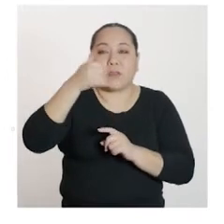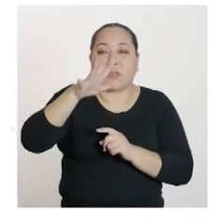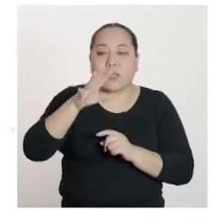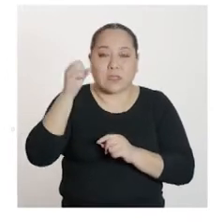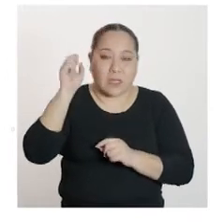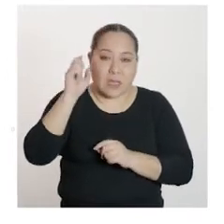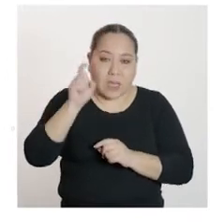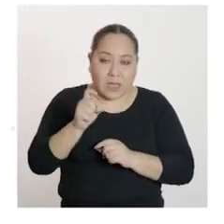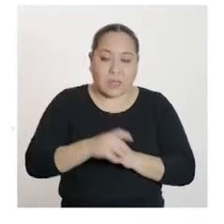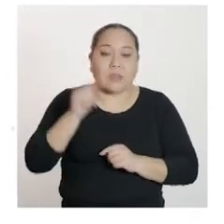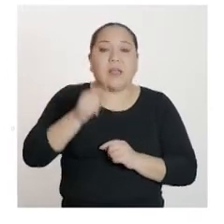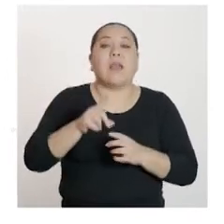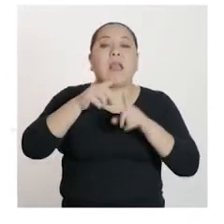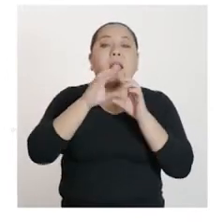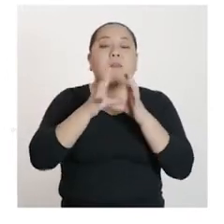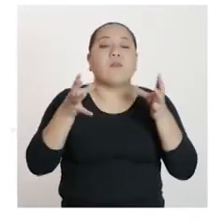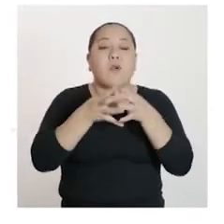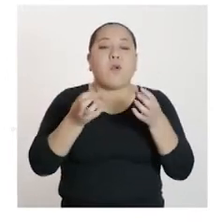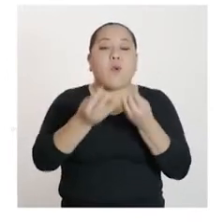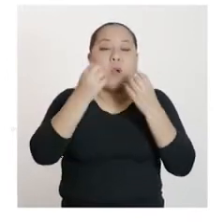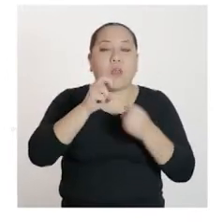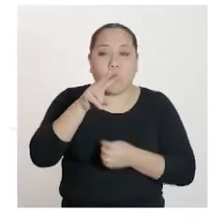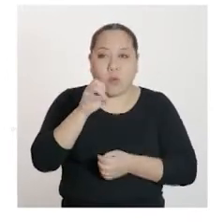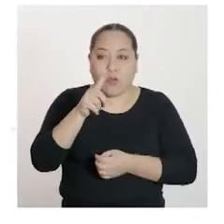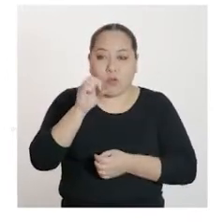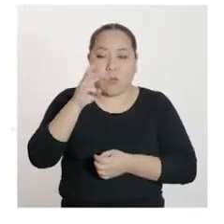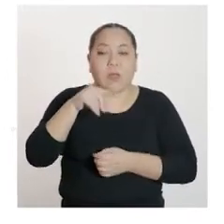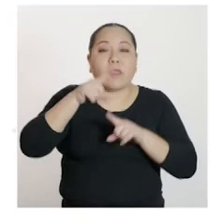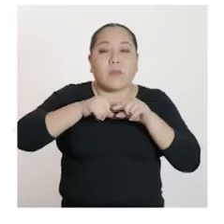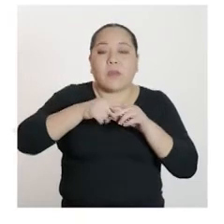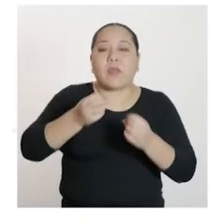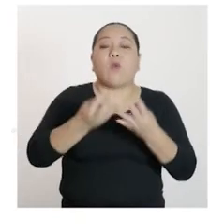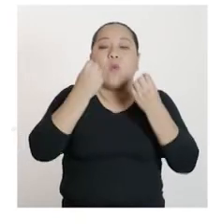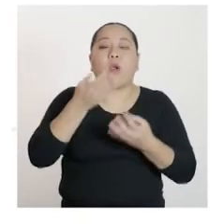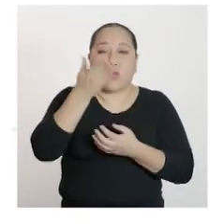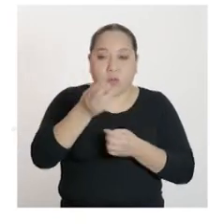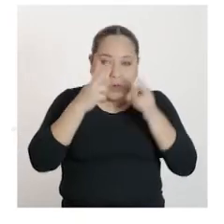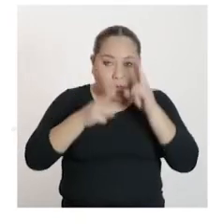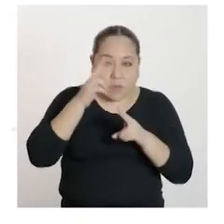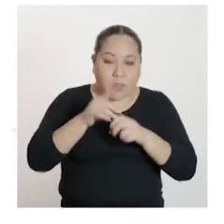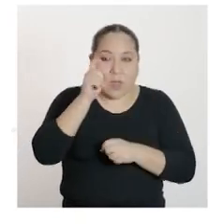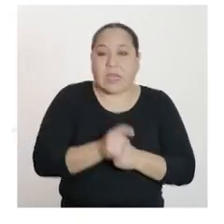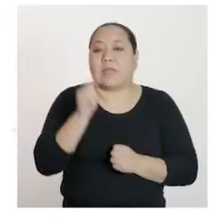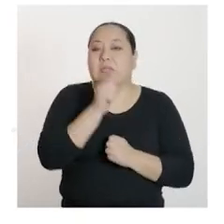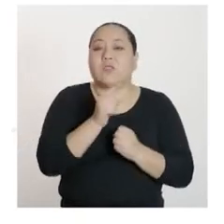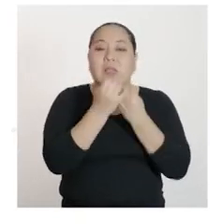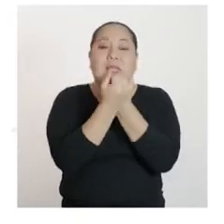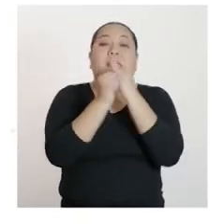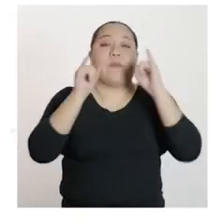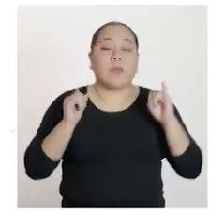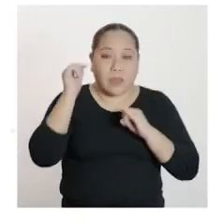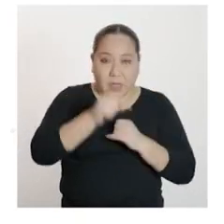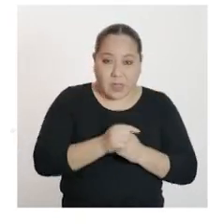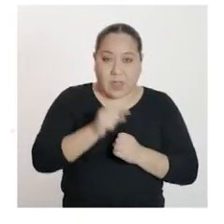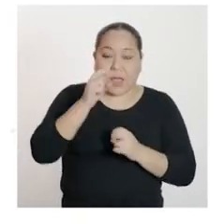ya que el volumen depende del valor que toma X, que es la variable independiente, que representa